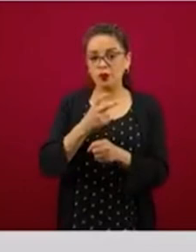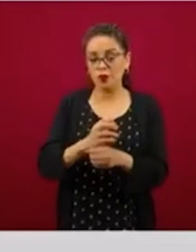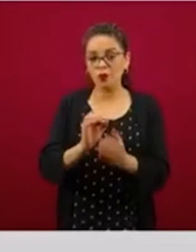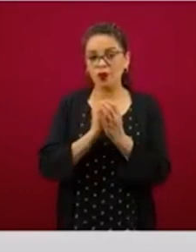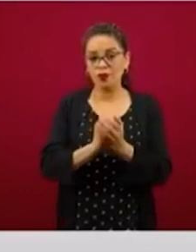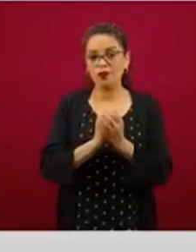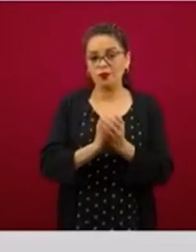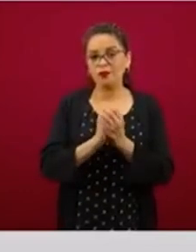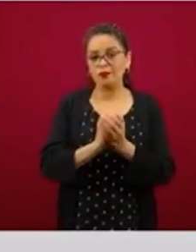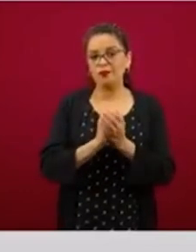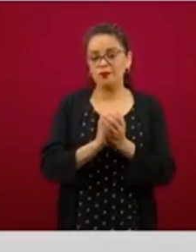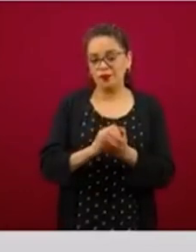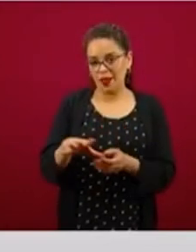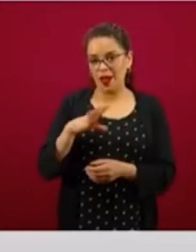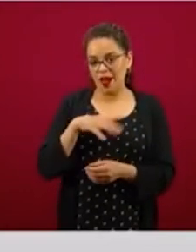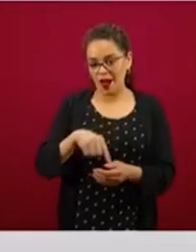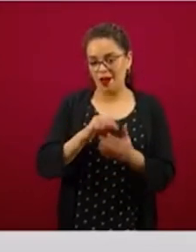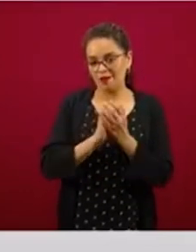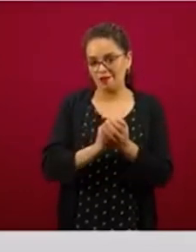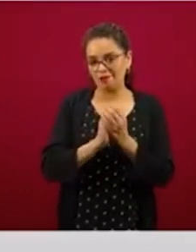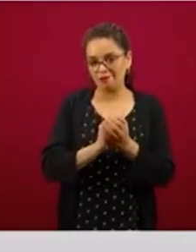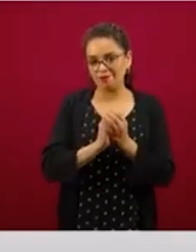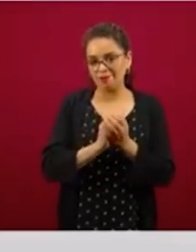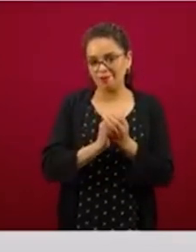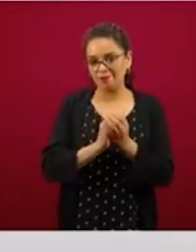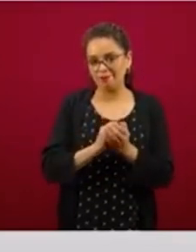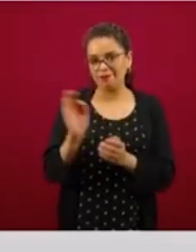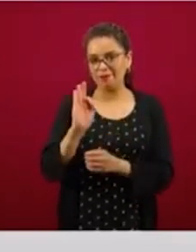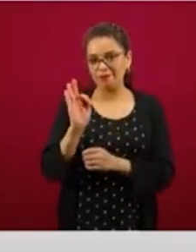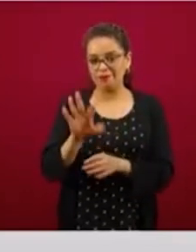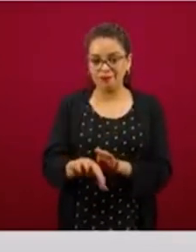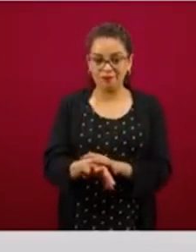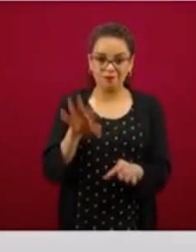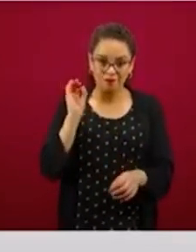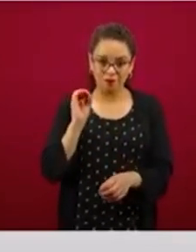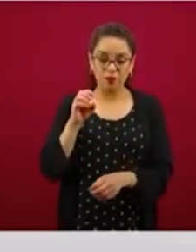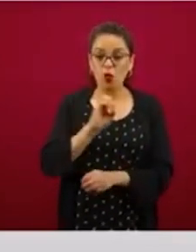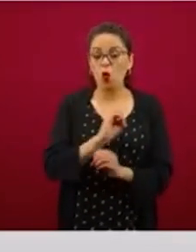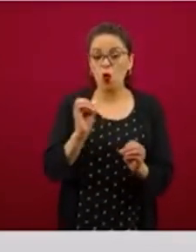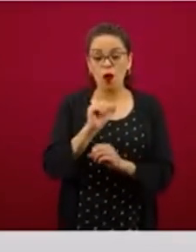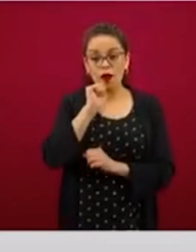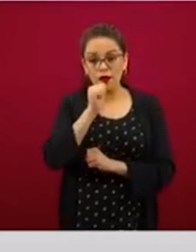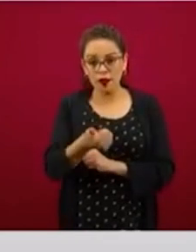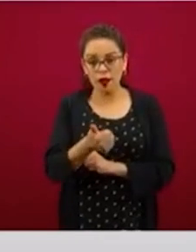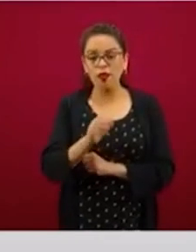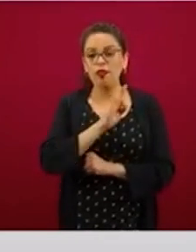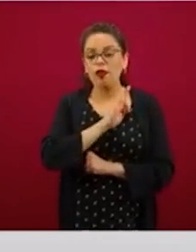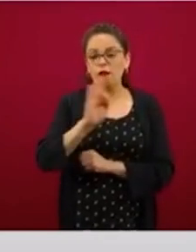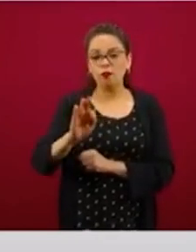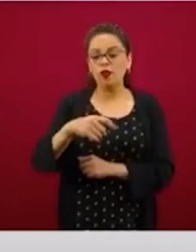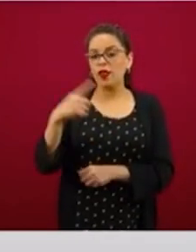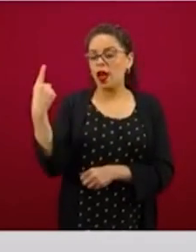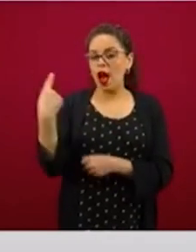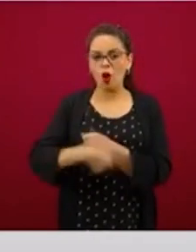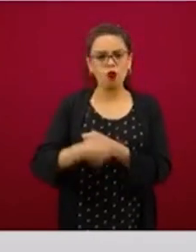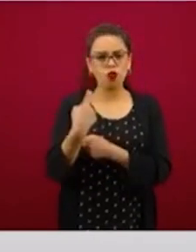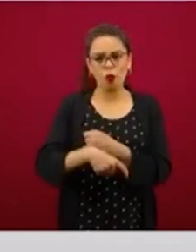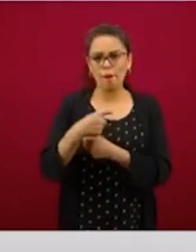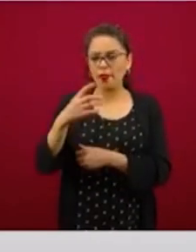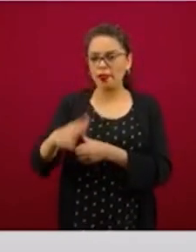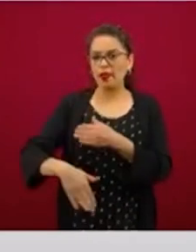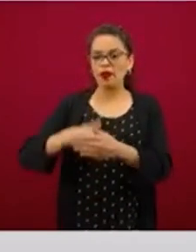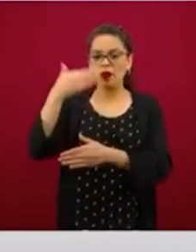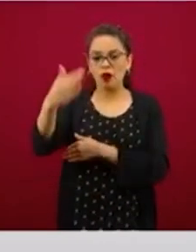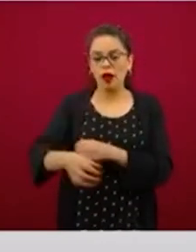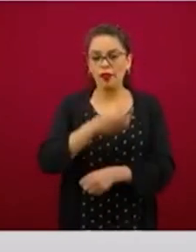Aquellas personas que no hayan sido sorteadas en este pueden jugar inmediatamente al tercer sorteo que se va a llevar